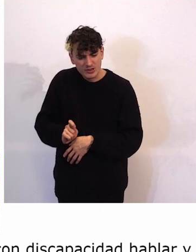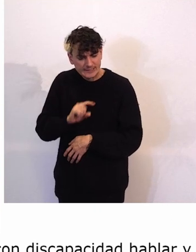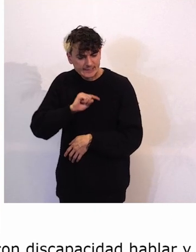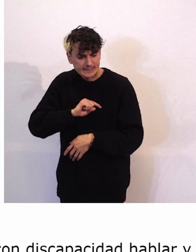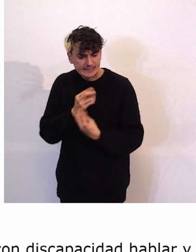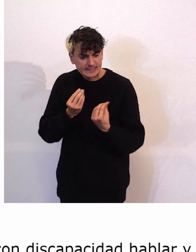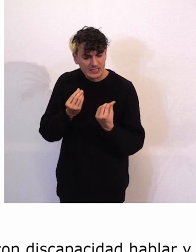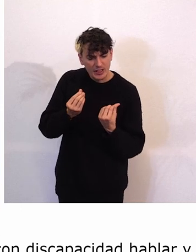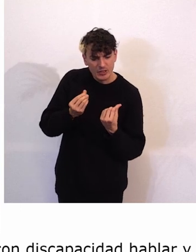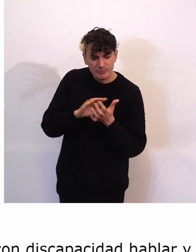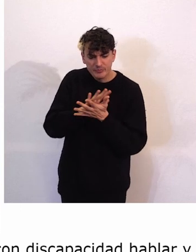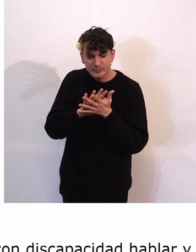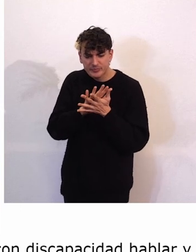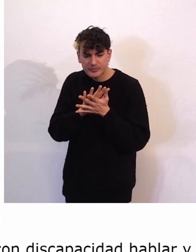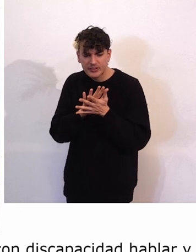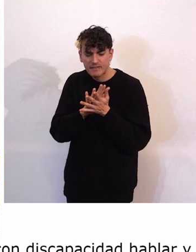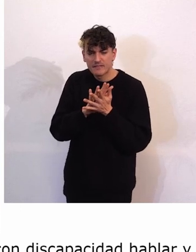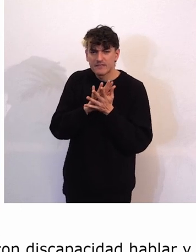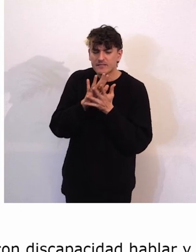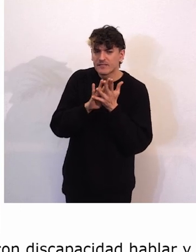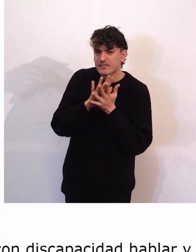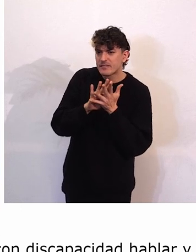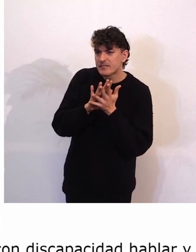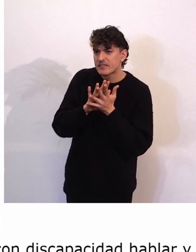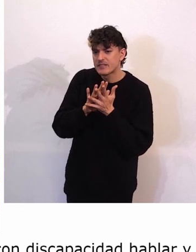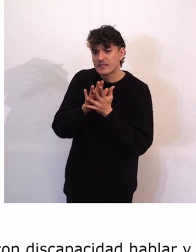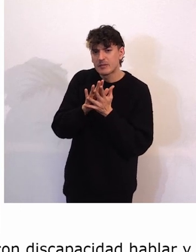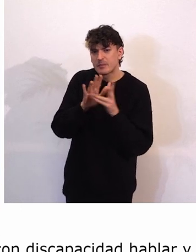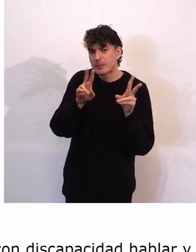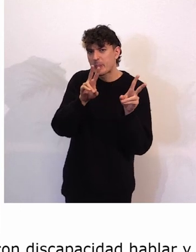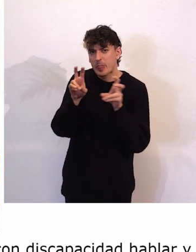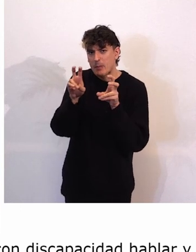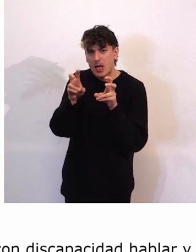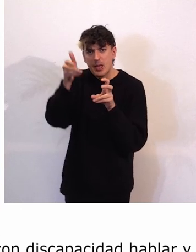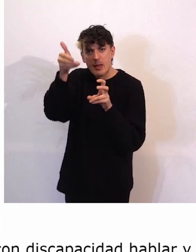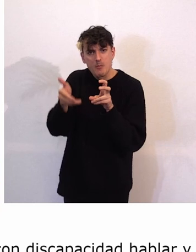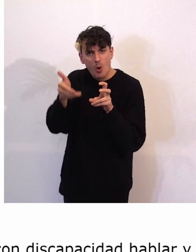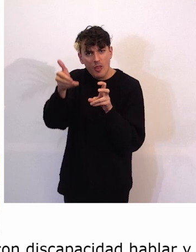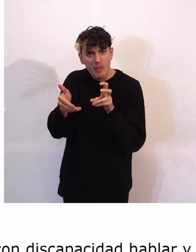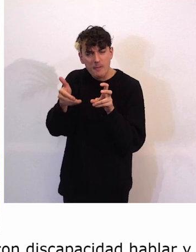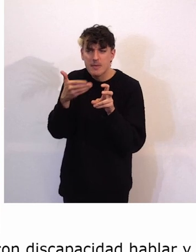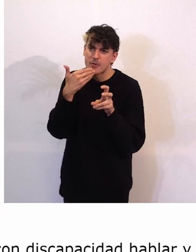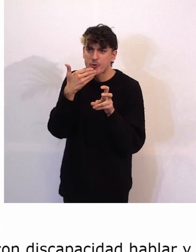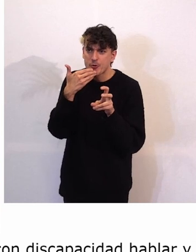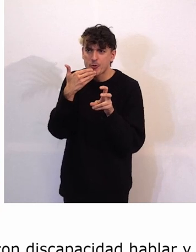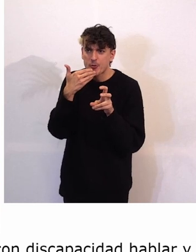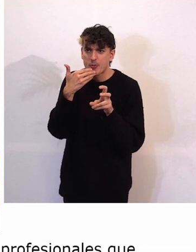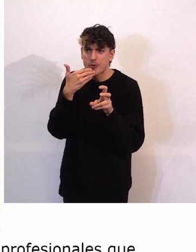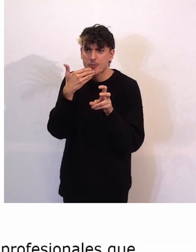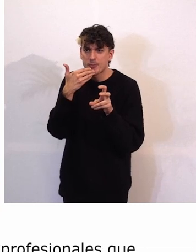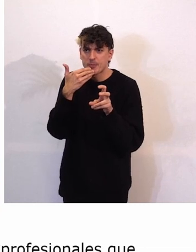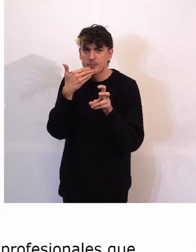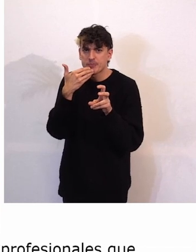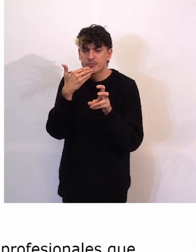las familias, de que hablábamos de los temas que os importaban, como si estuviéramos hablando a vuestra espalda